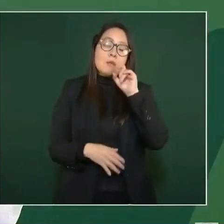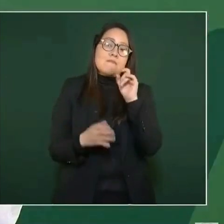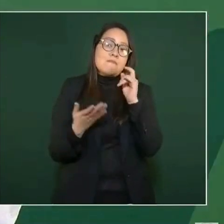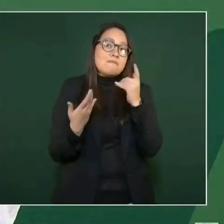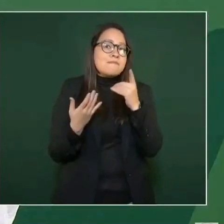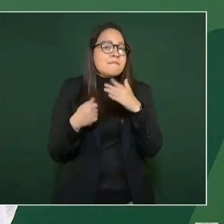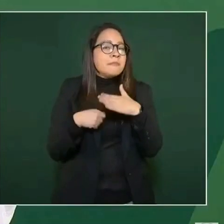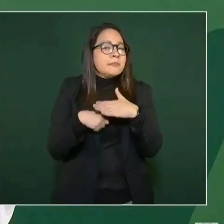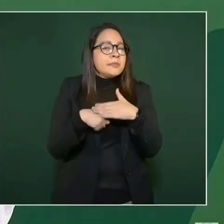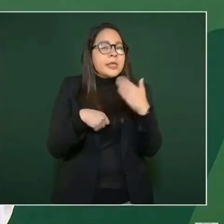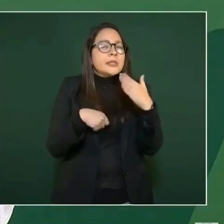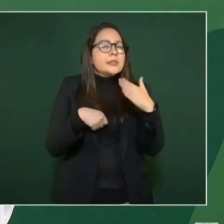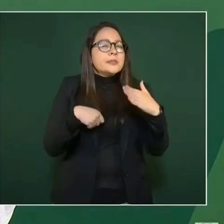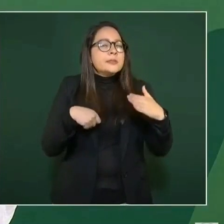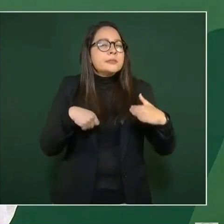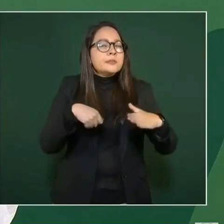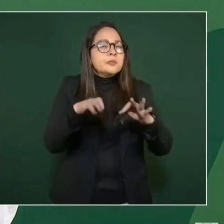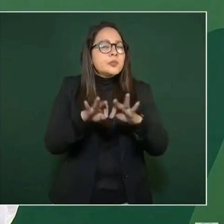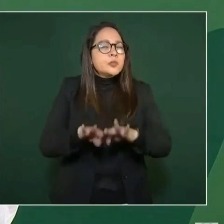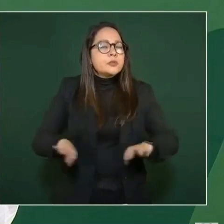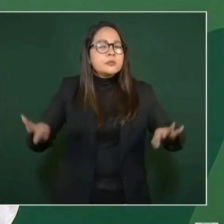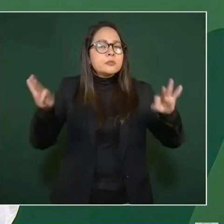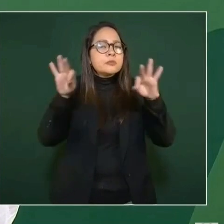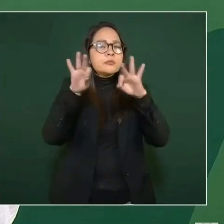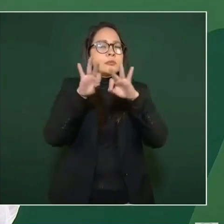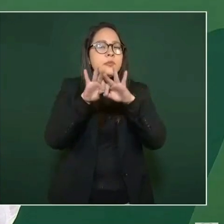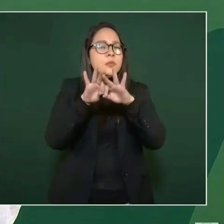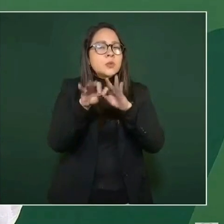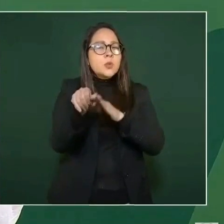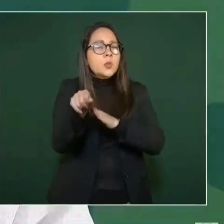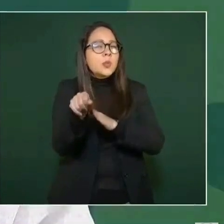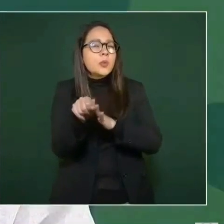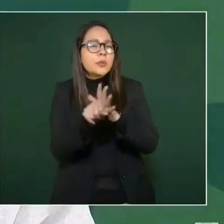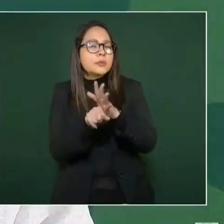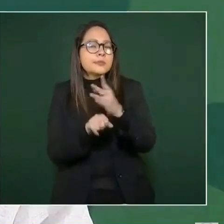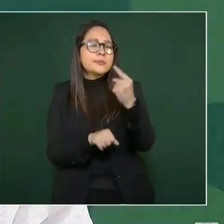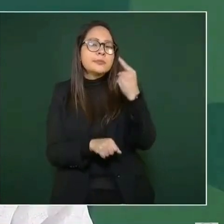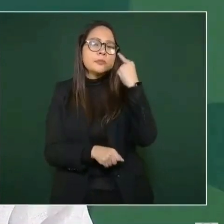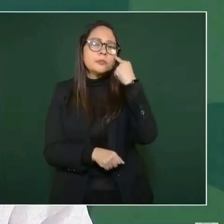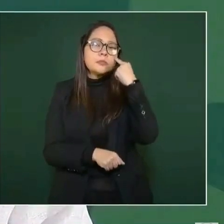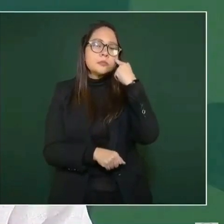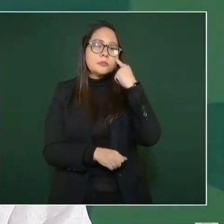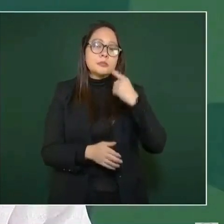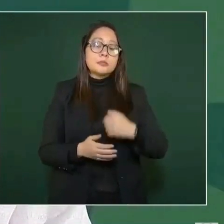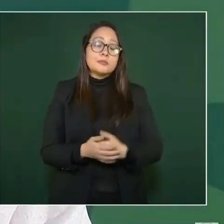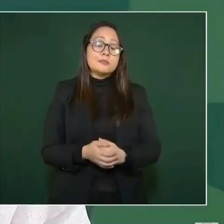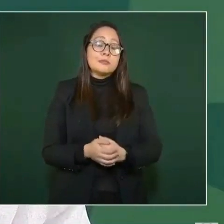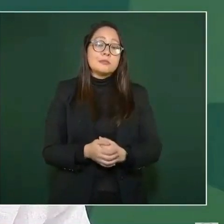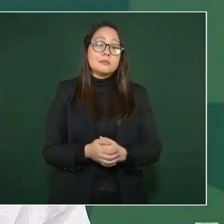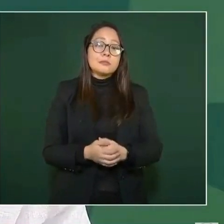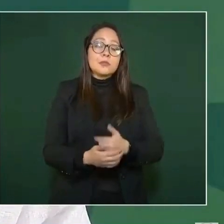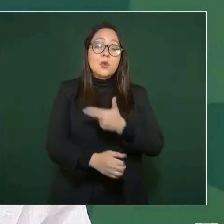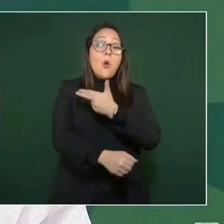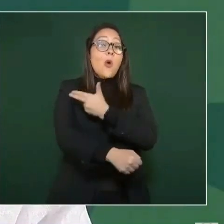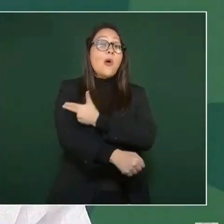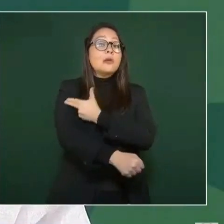en lo que tiene que ver con la honestidad,